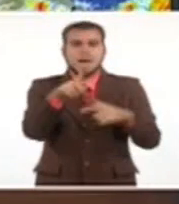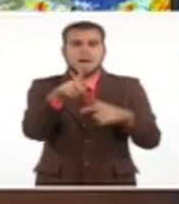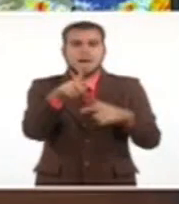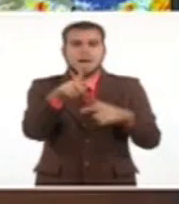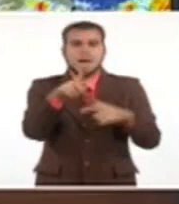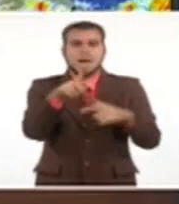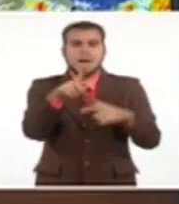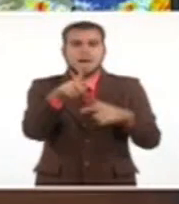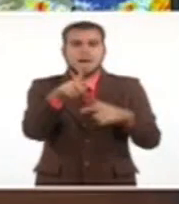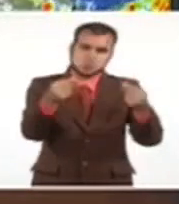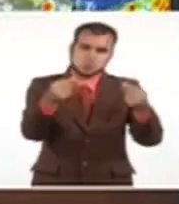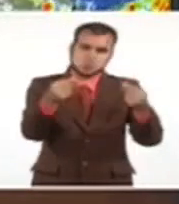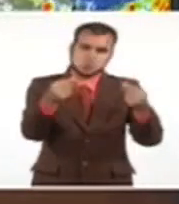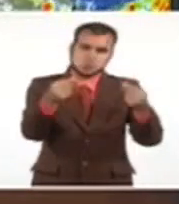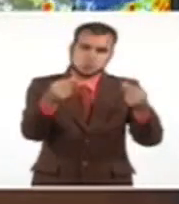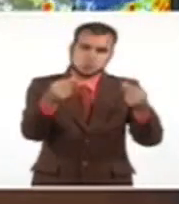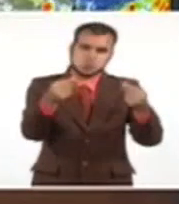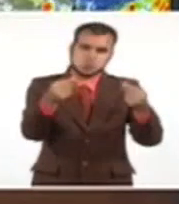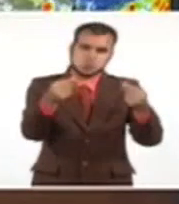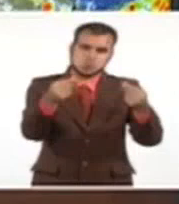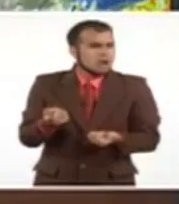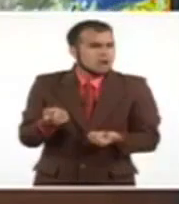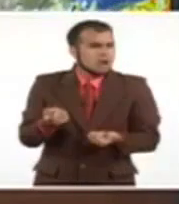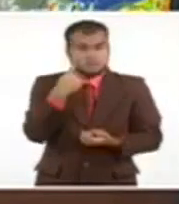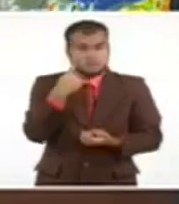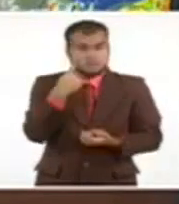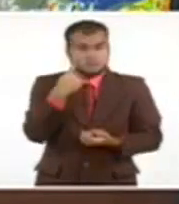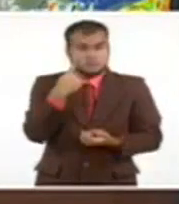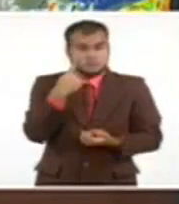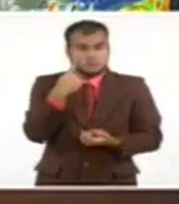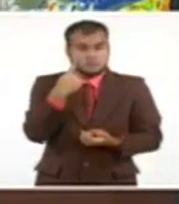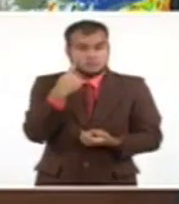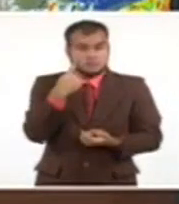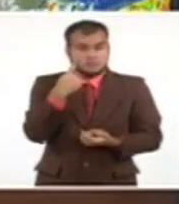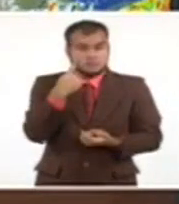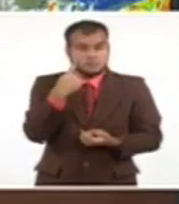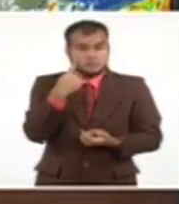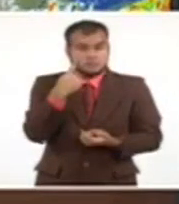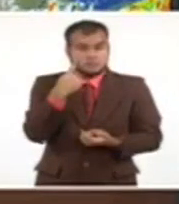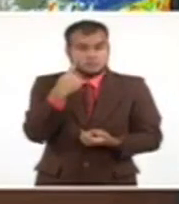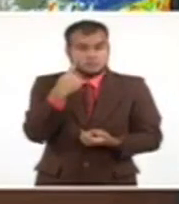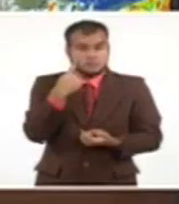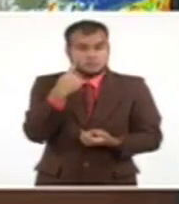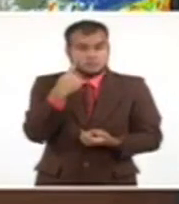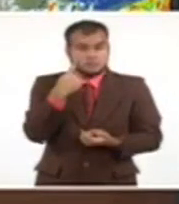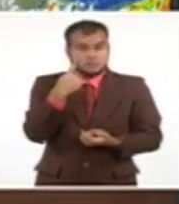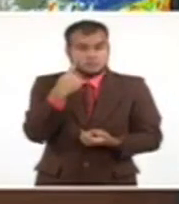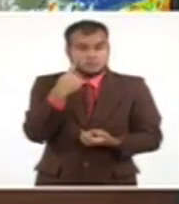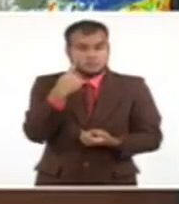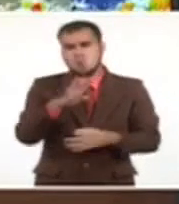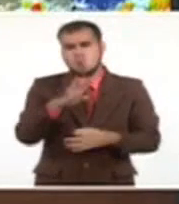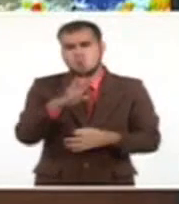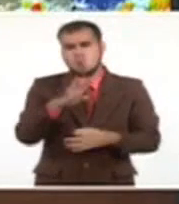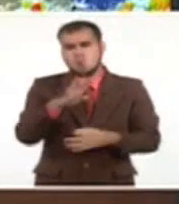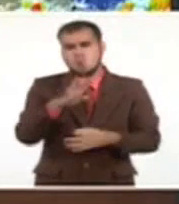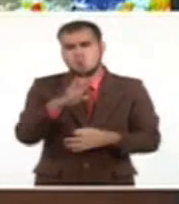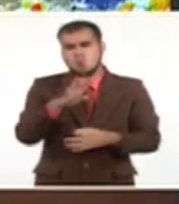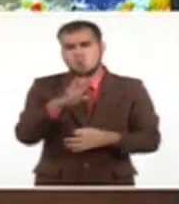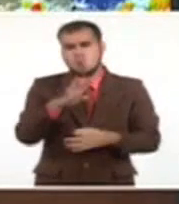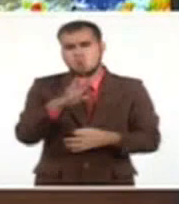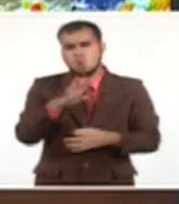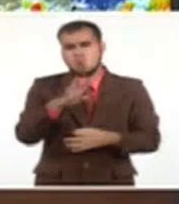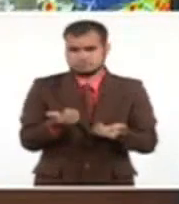por lo rápido que ha venido y sigue rápido. Sigue a 44 kilómetros por hora con rumbo hacia el oeste y noroeste. Pero ya no son los